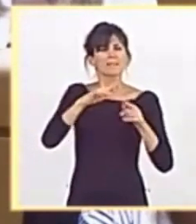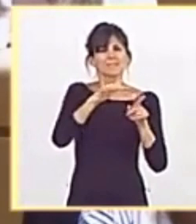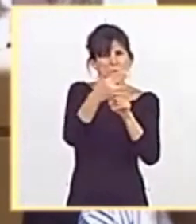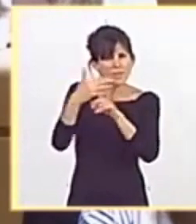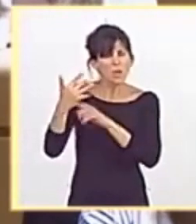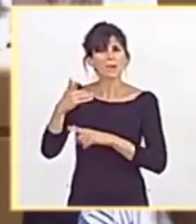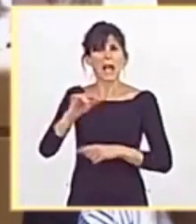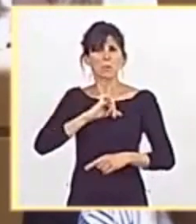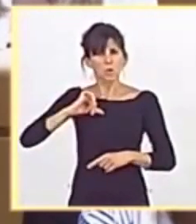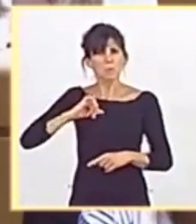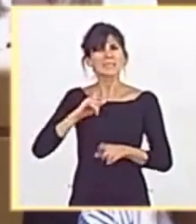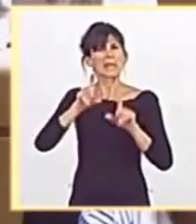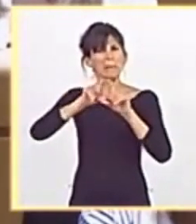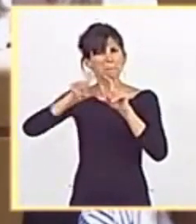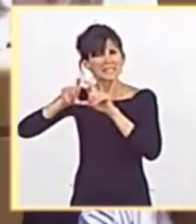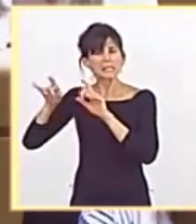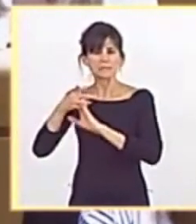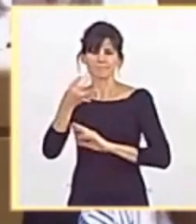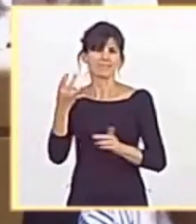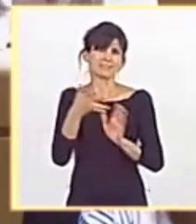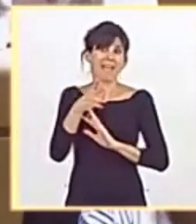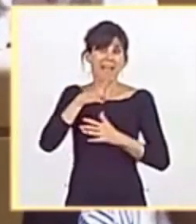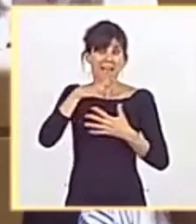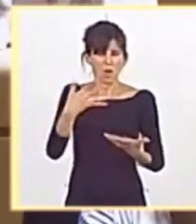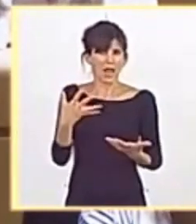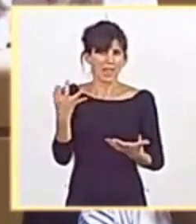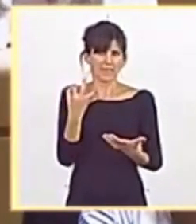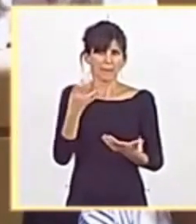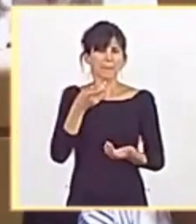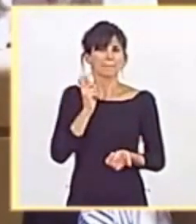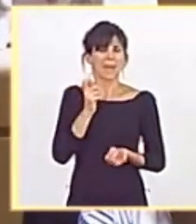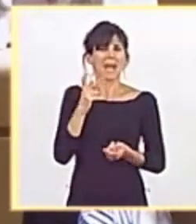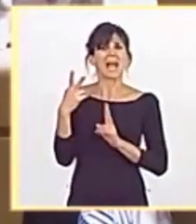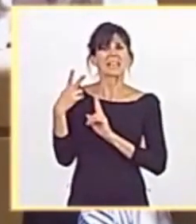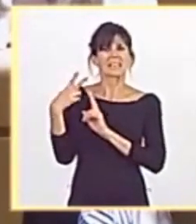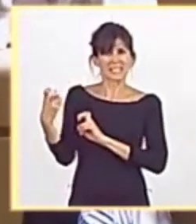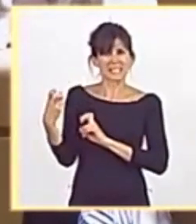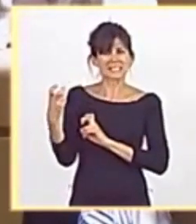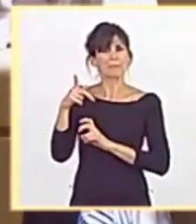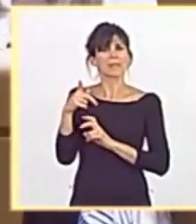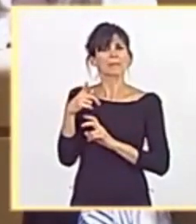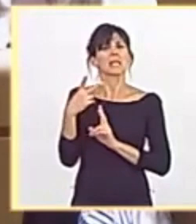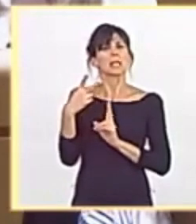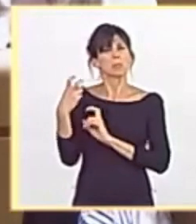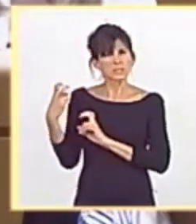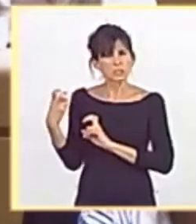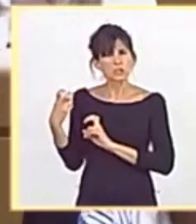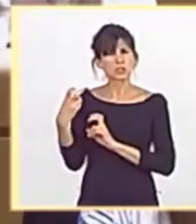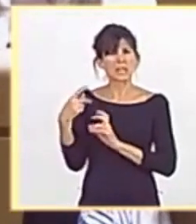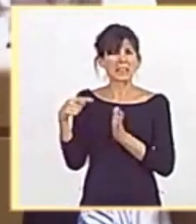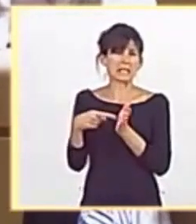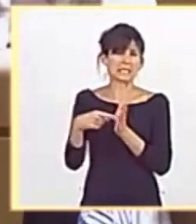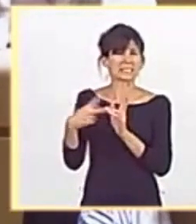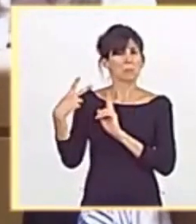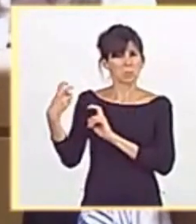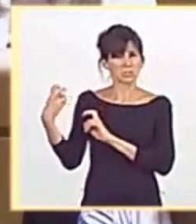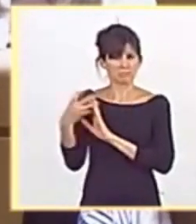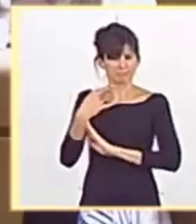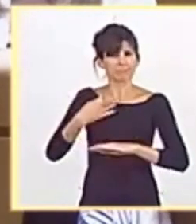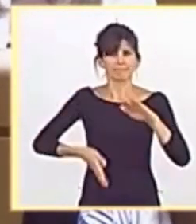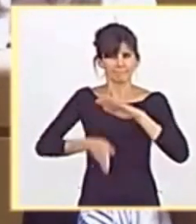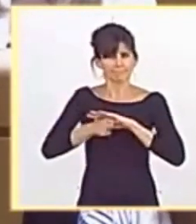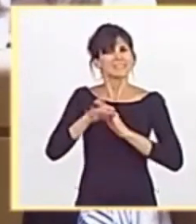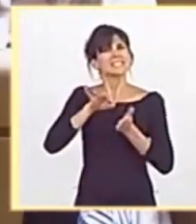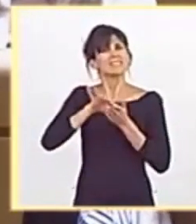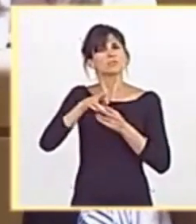empresas, son las que están pagando a día de hoy las tasas e impuestos que contribuyen al mantenimiento y sostenimiento de los